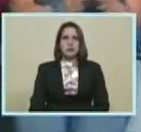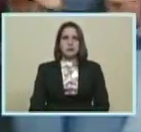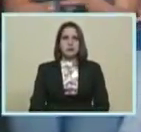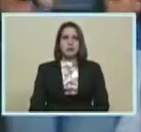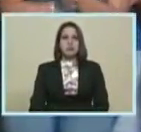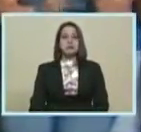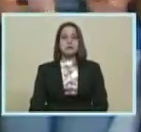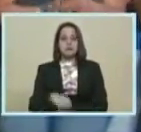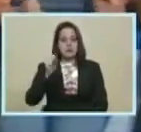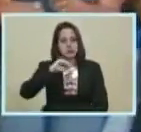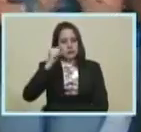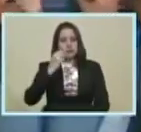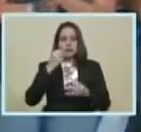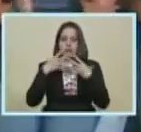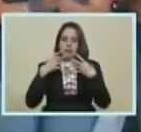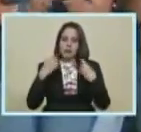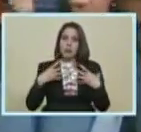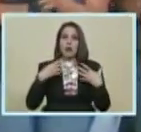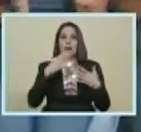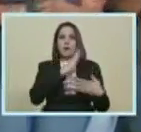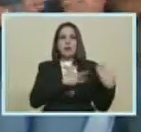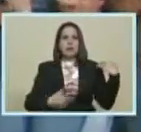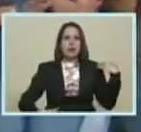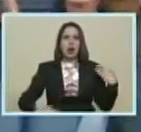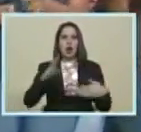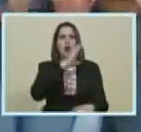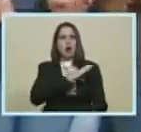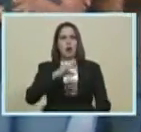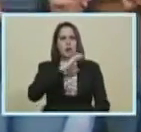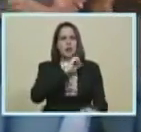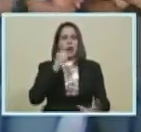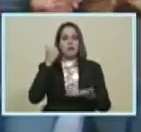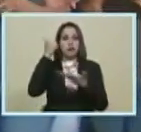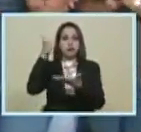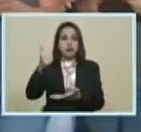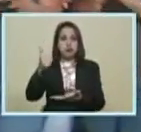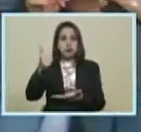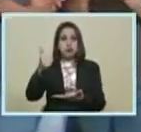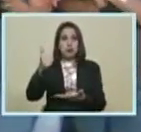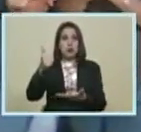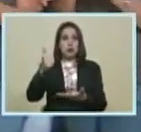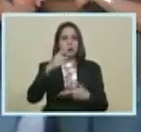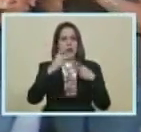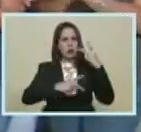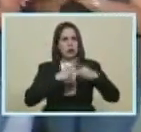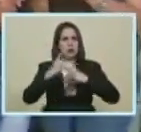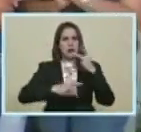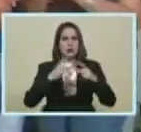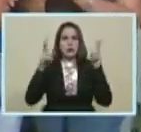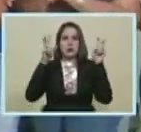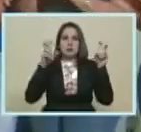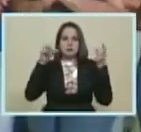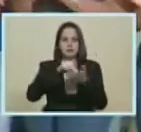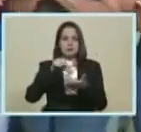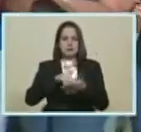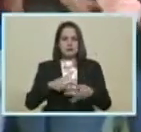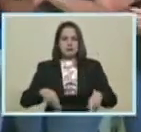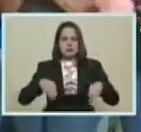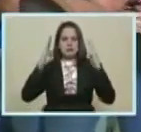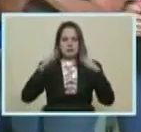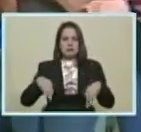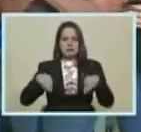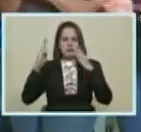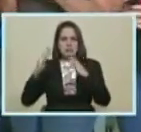Muy bien Presidente Ahí están Los comités locales De abastecimiento Y protección Del nuevo urbanismo Ciudad Iuna Sector